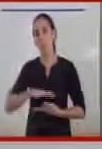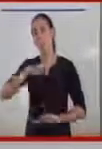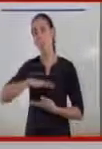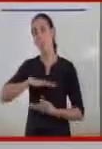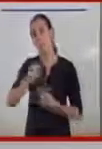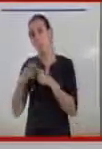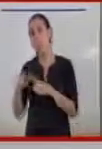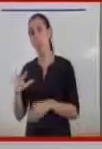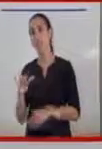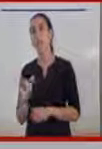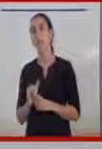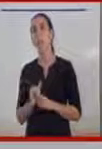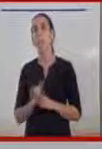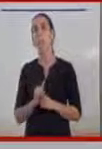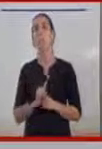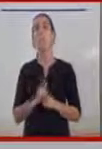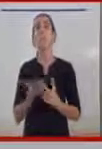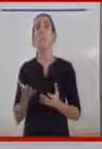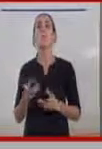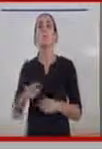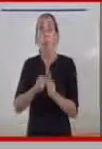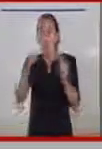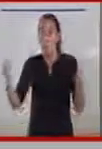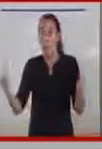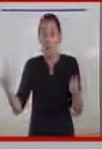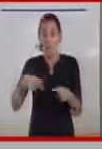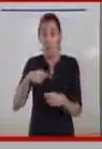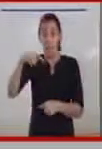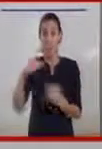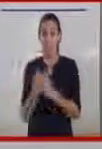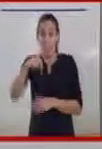durante todo el día he oído en este Congreso.